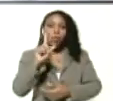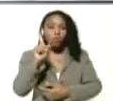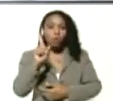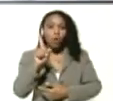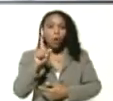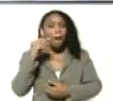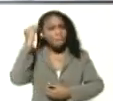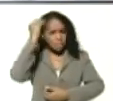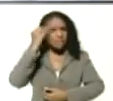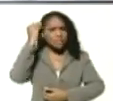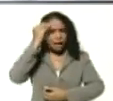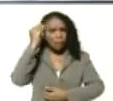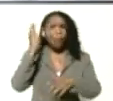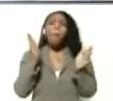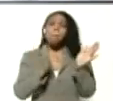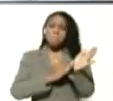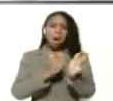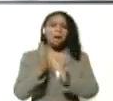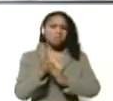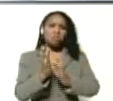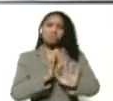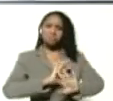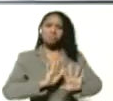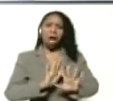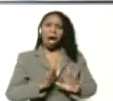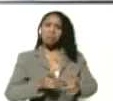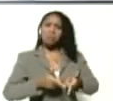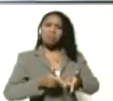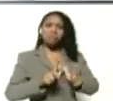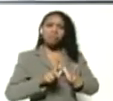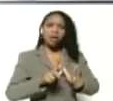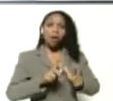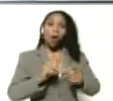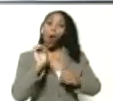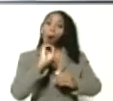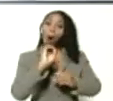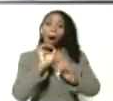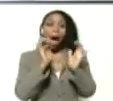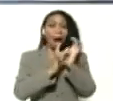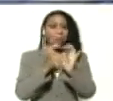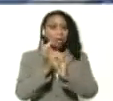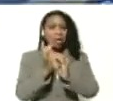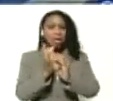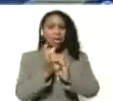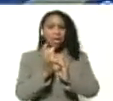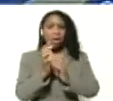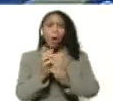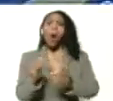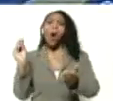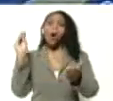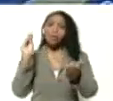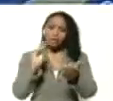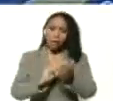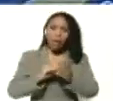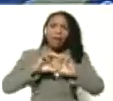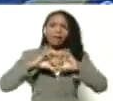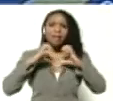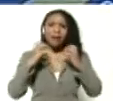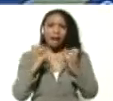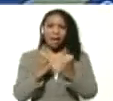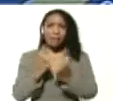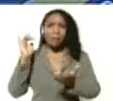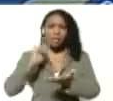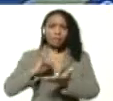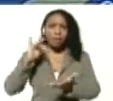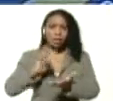Pensamos en marzo o en abril regresaremos a las clases presenciales